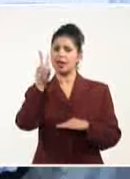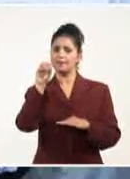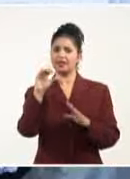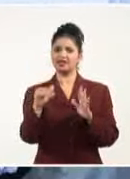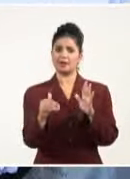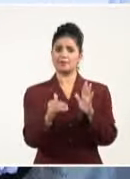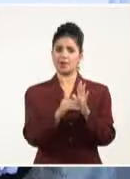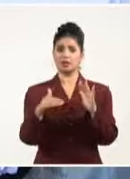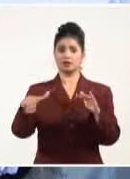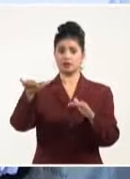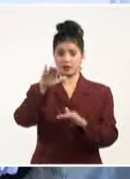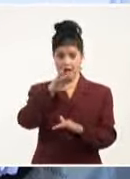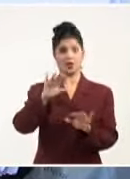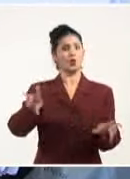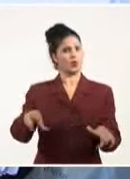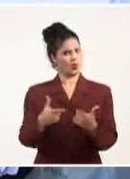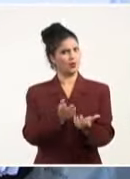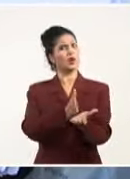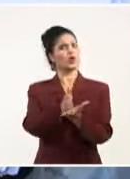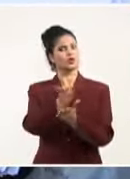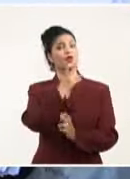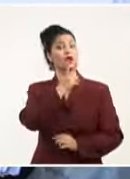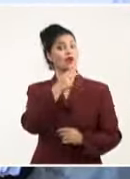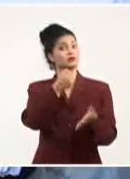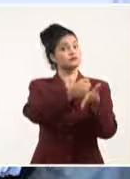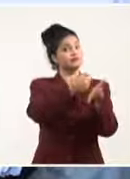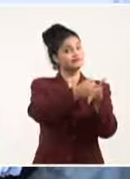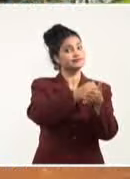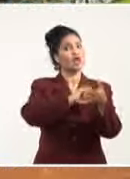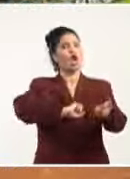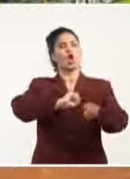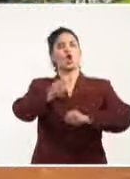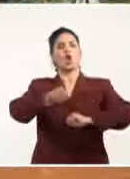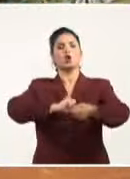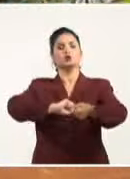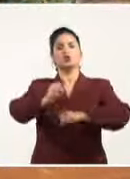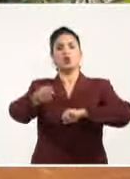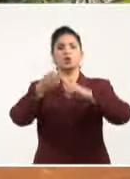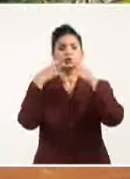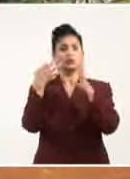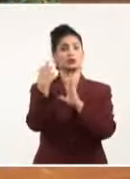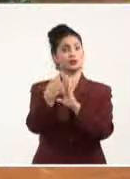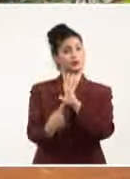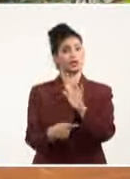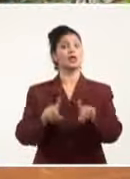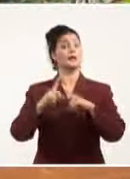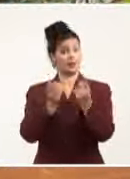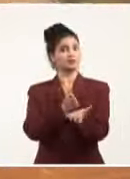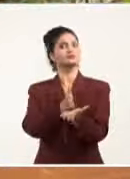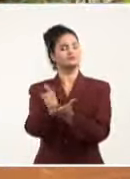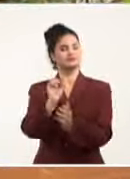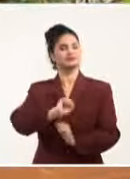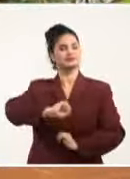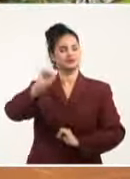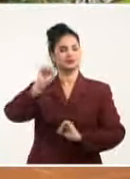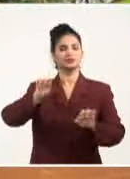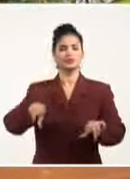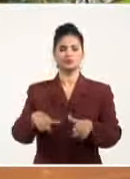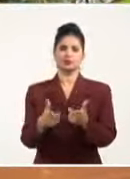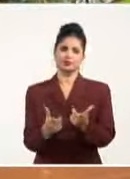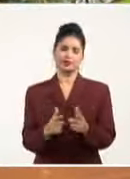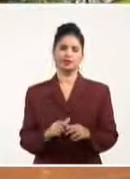y nos corresponde el seguimiento y el control de este importante indicador, para que todo es que se dice, que está sembrado de verdad,